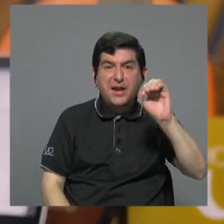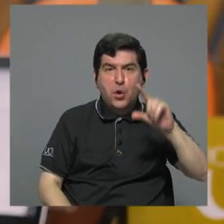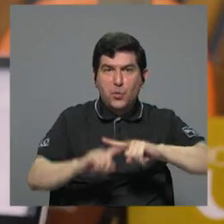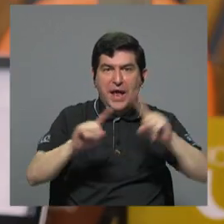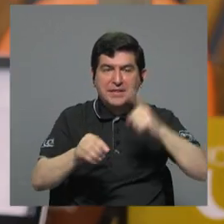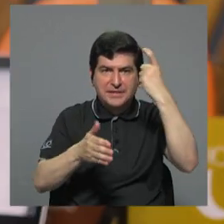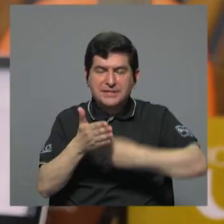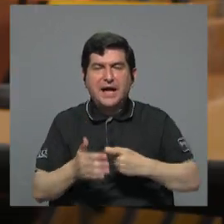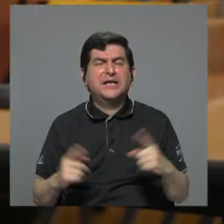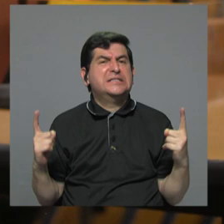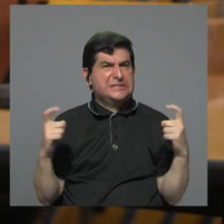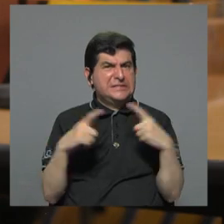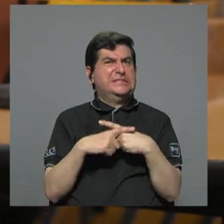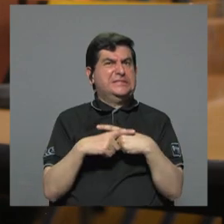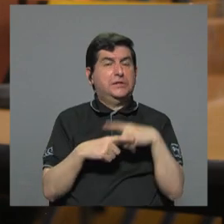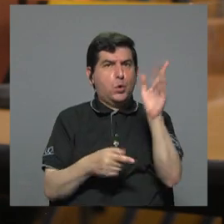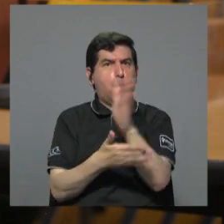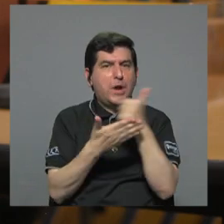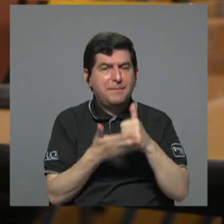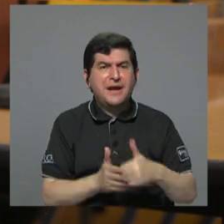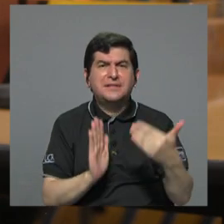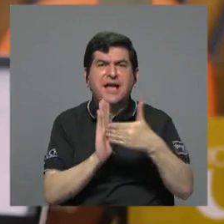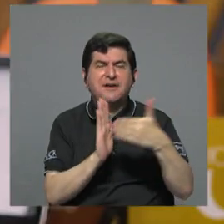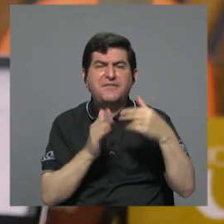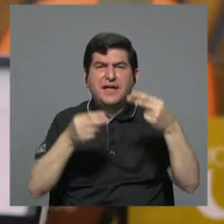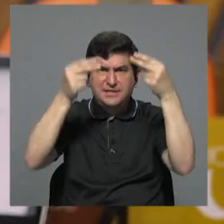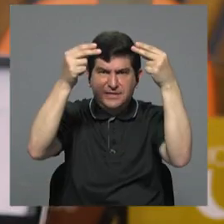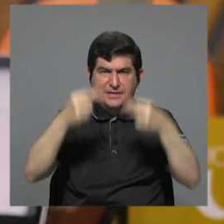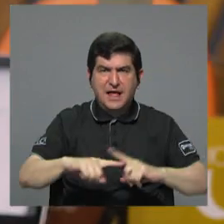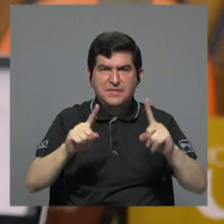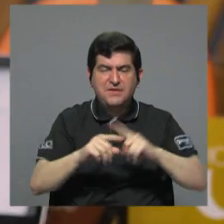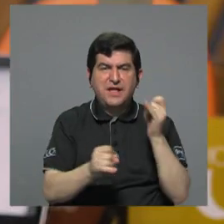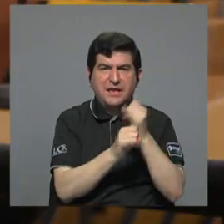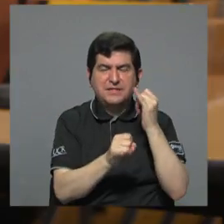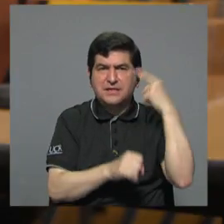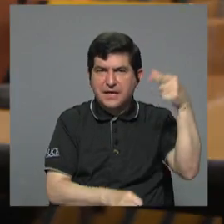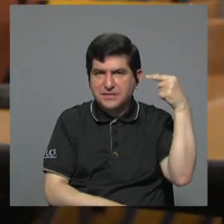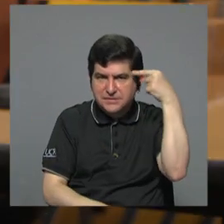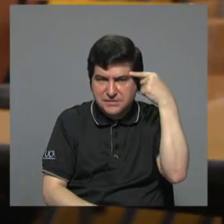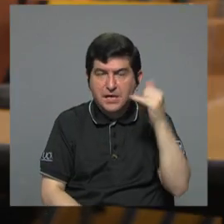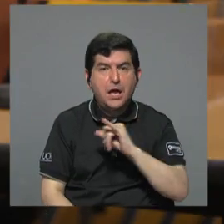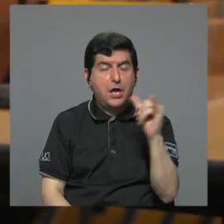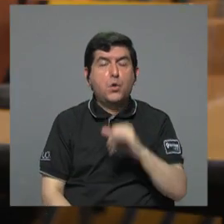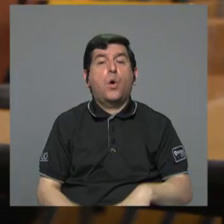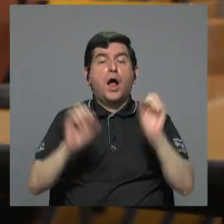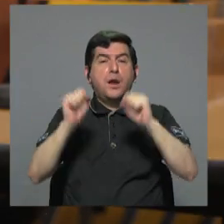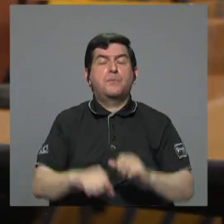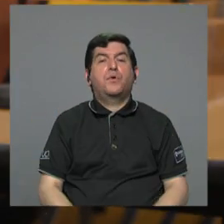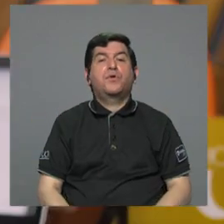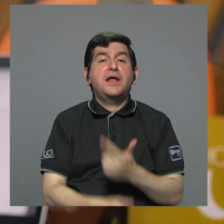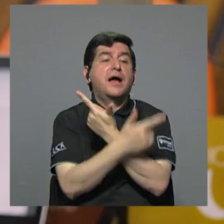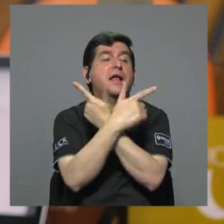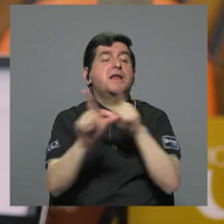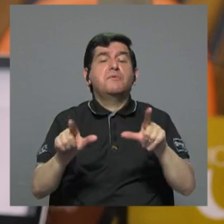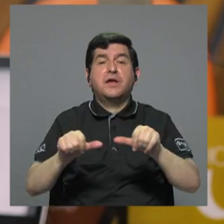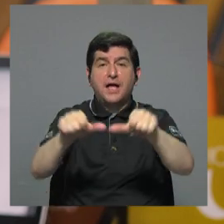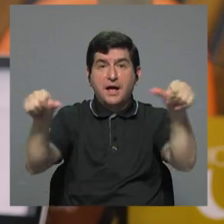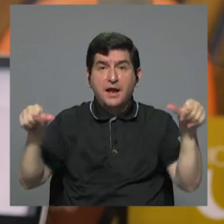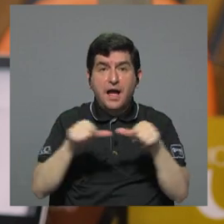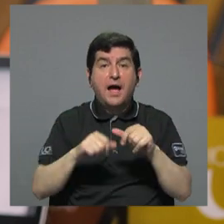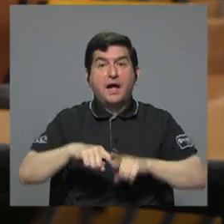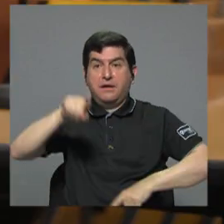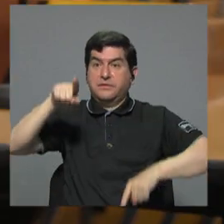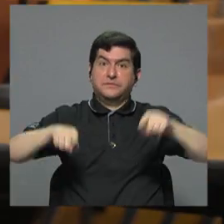tiene sus complejidades por un lado eso minaría los presupuestos de varios entes estatales también podría liberar de tributos a sectores tan